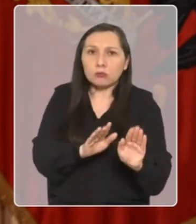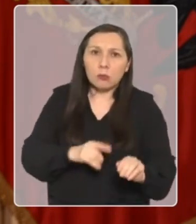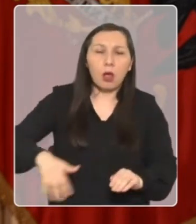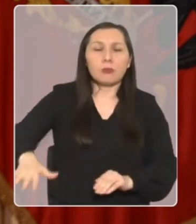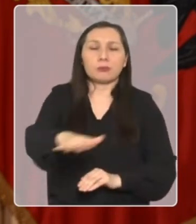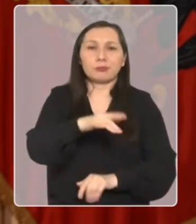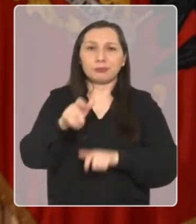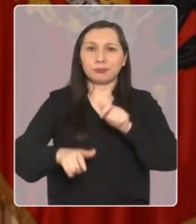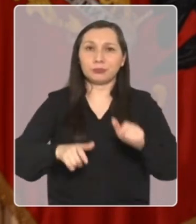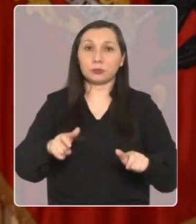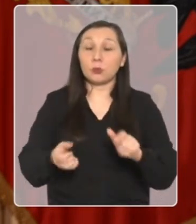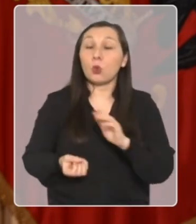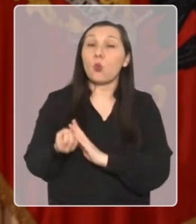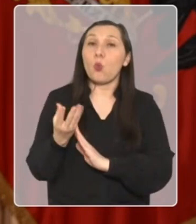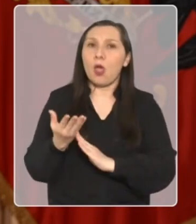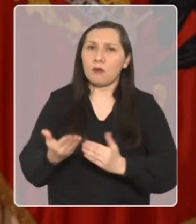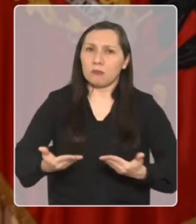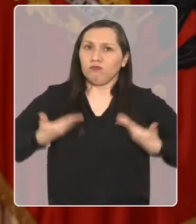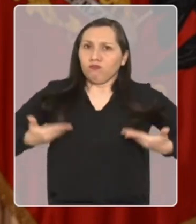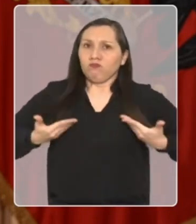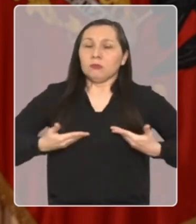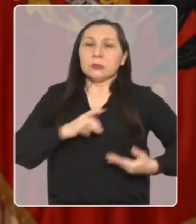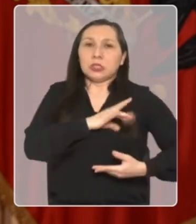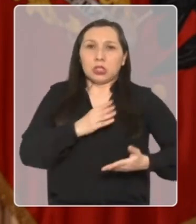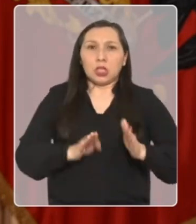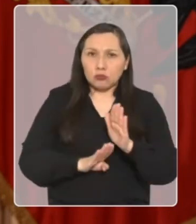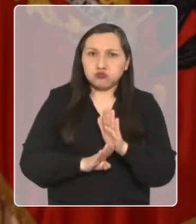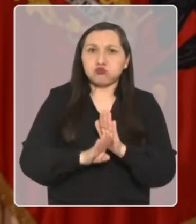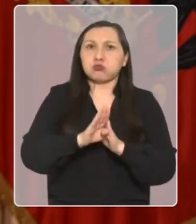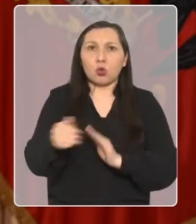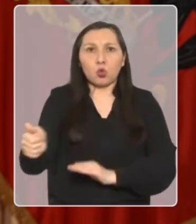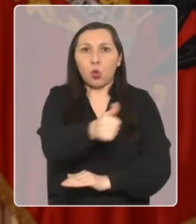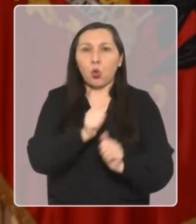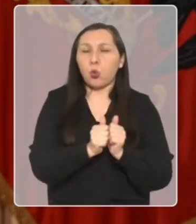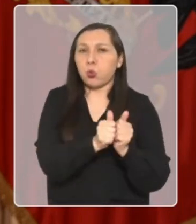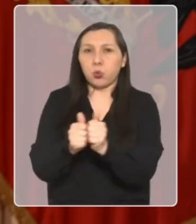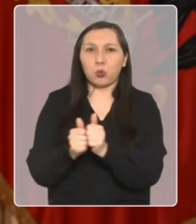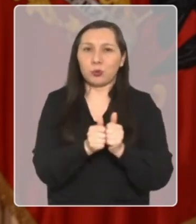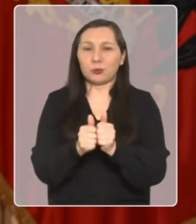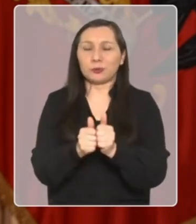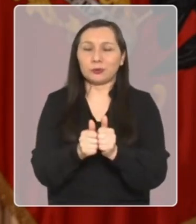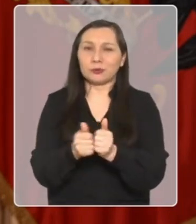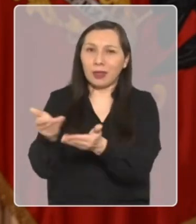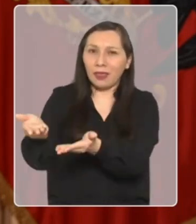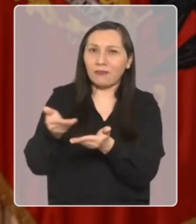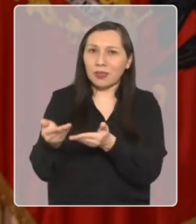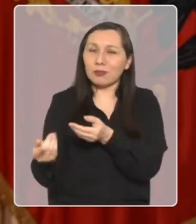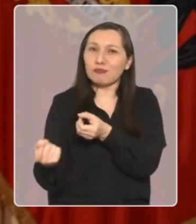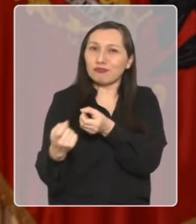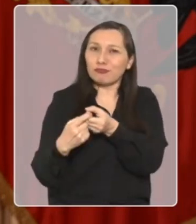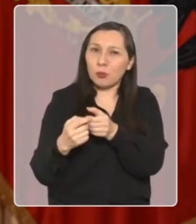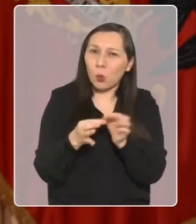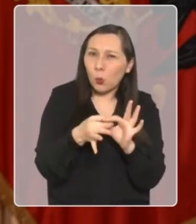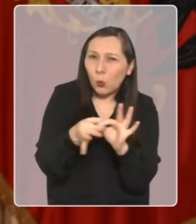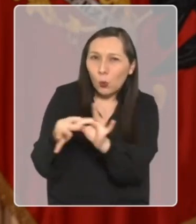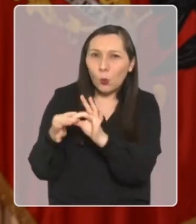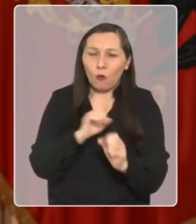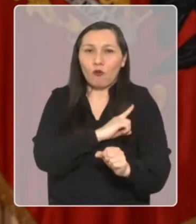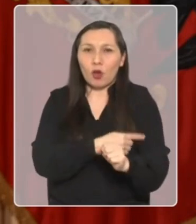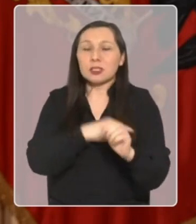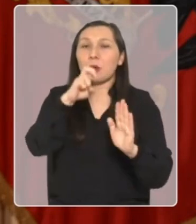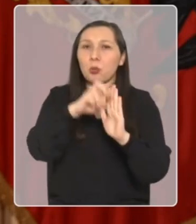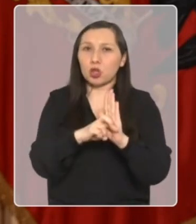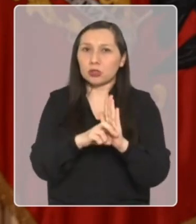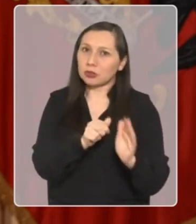protección social. Una nueva energía para que Chile vuelva a crecer con todos y todas. Los invito a unirnos con más